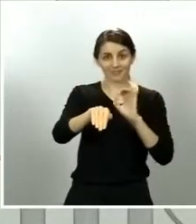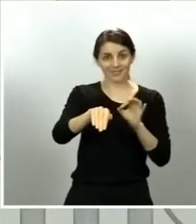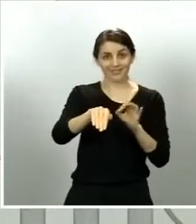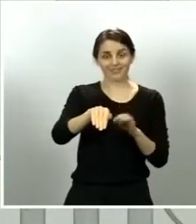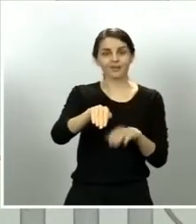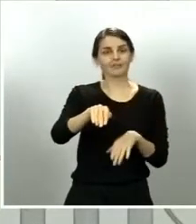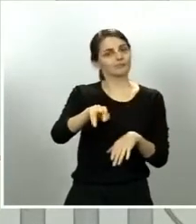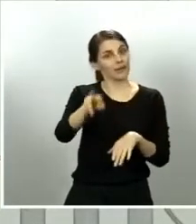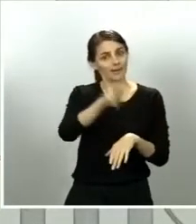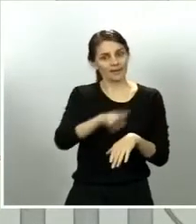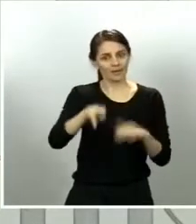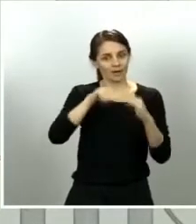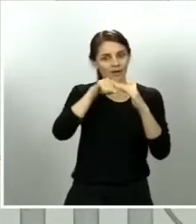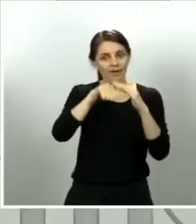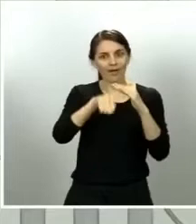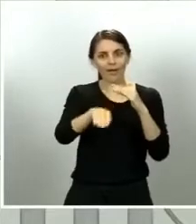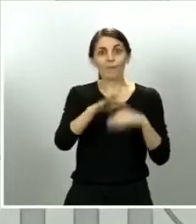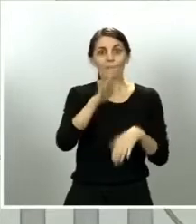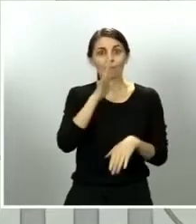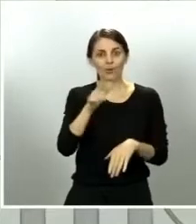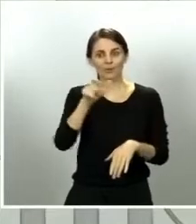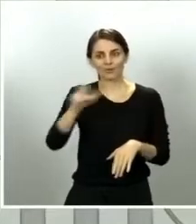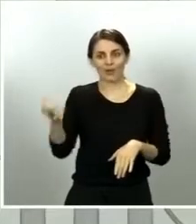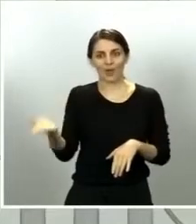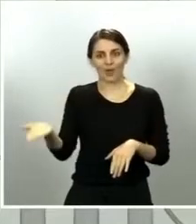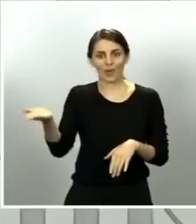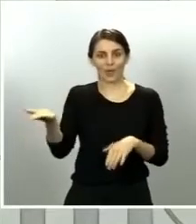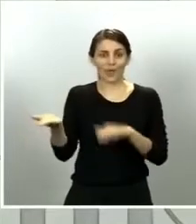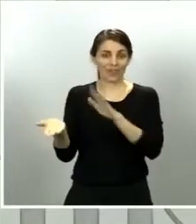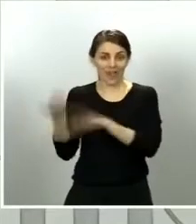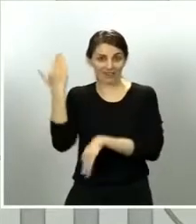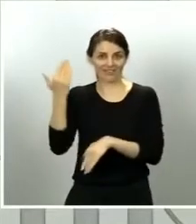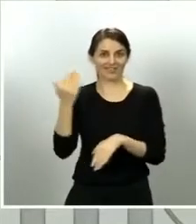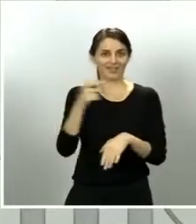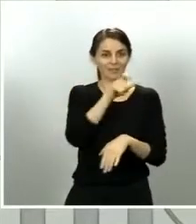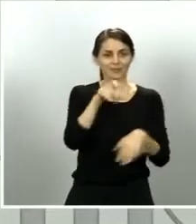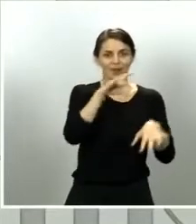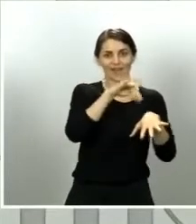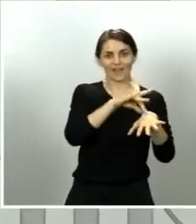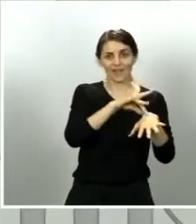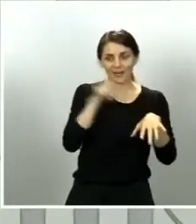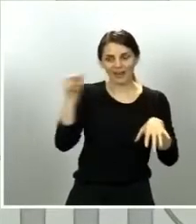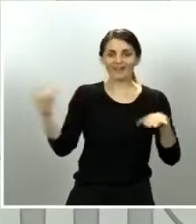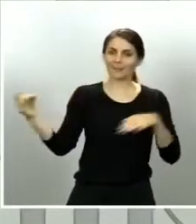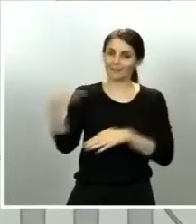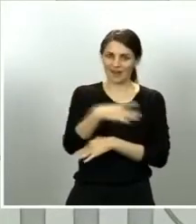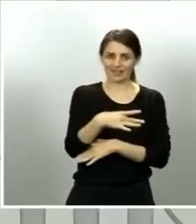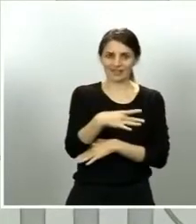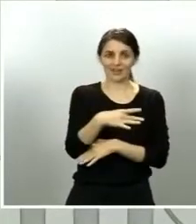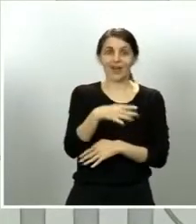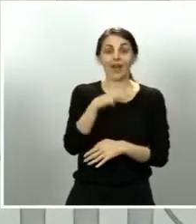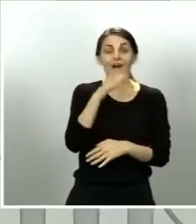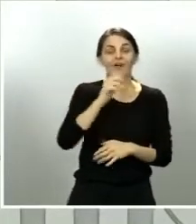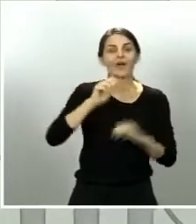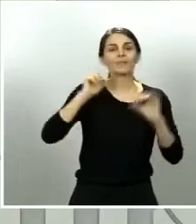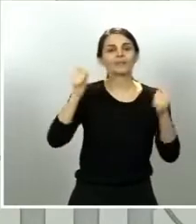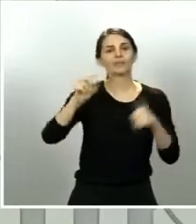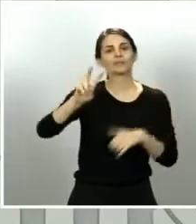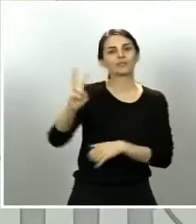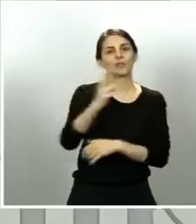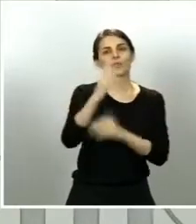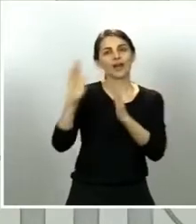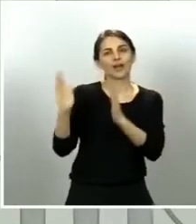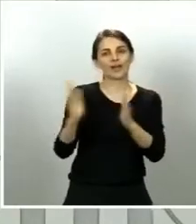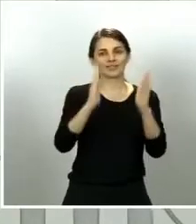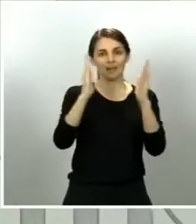al de nuevos contagiados. Ahora estamos, afrontamos la segunda etapa, la etapa de la desescalada, de la transición hacia la nueva